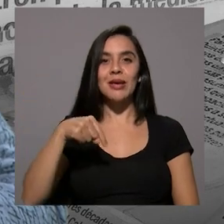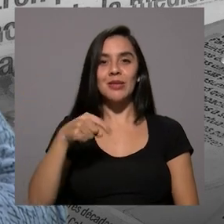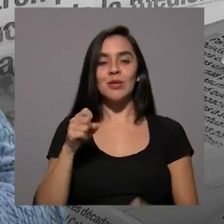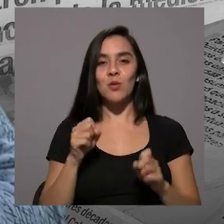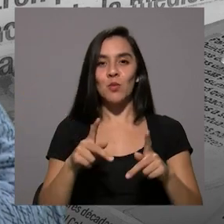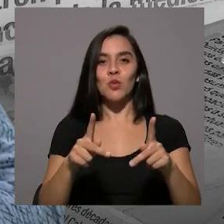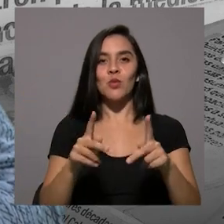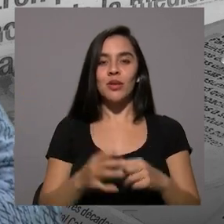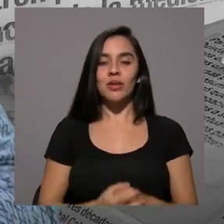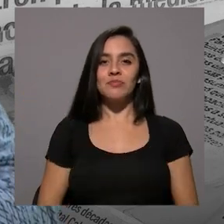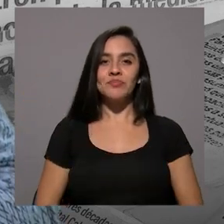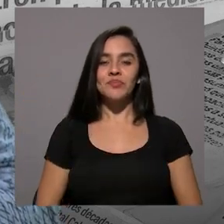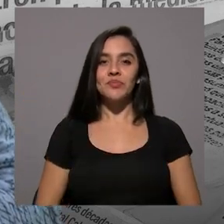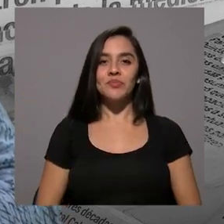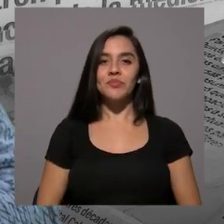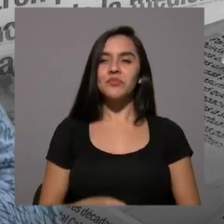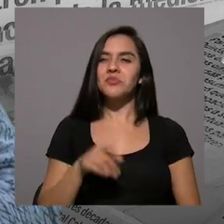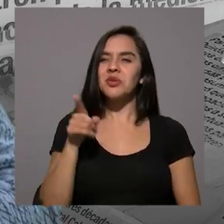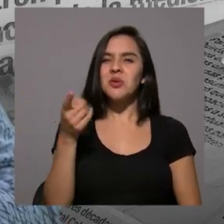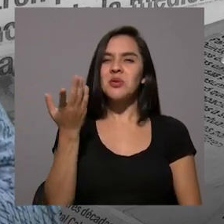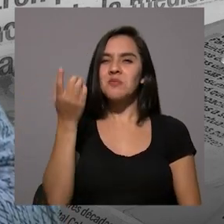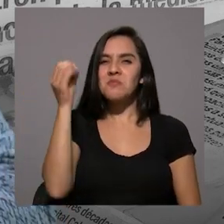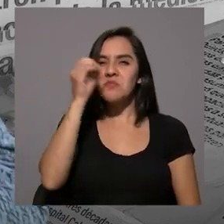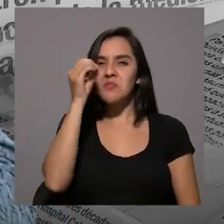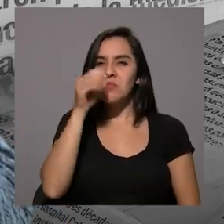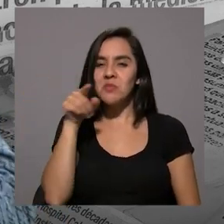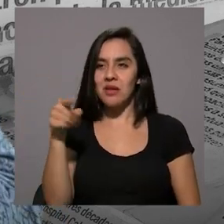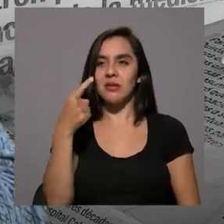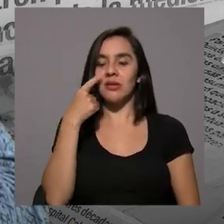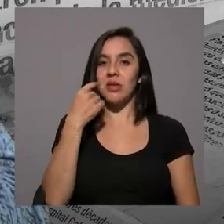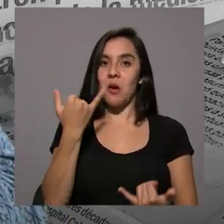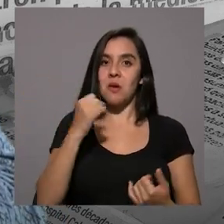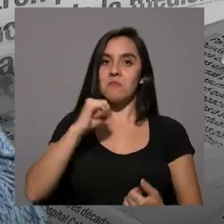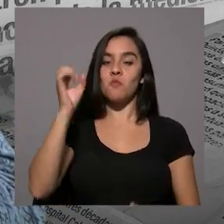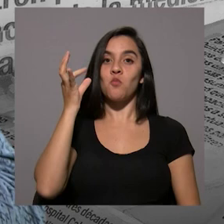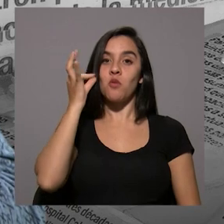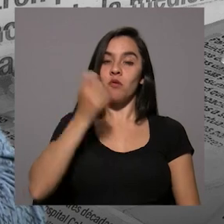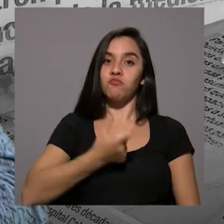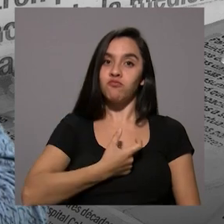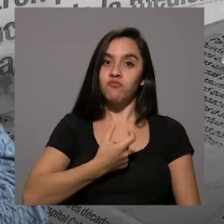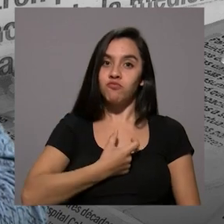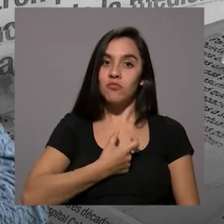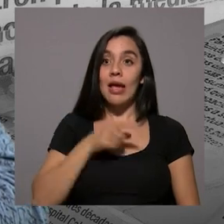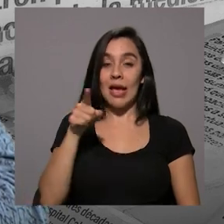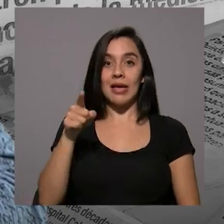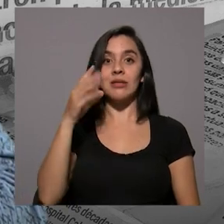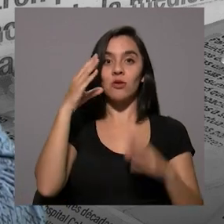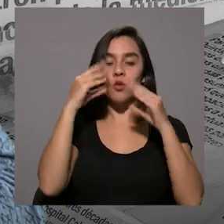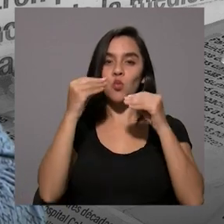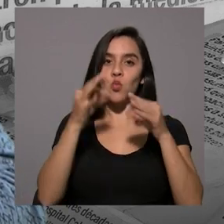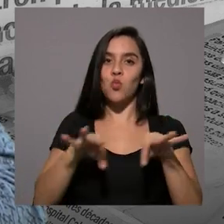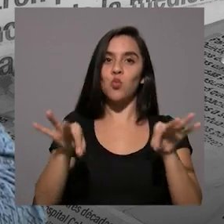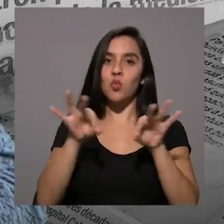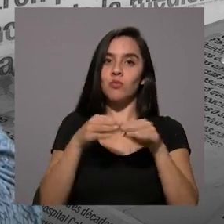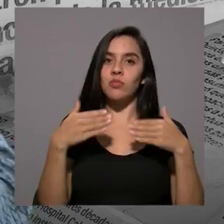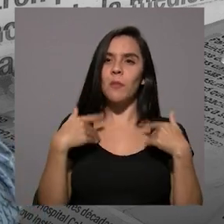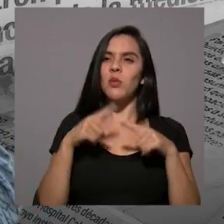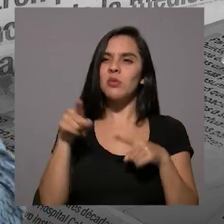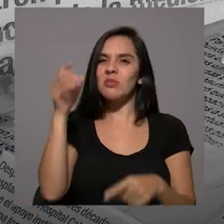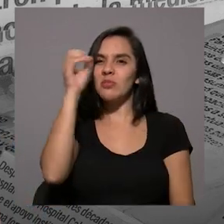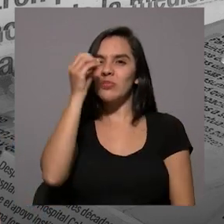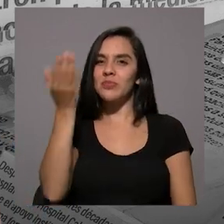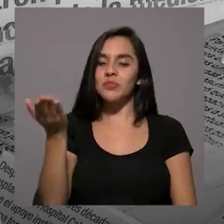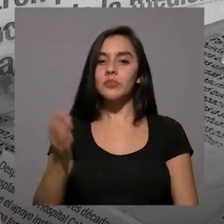oportunidad. ¿Cómo interpreta usted ese dato, que es un dato que nos alegra, pero cómo lo interpreta usted?